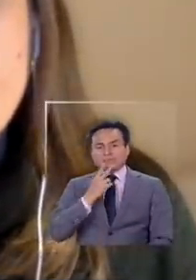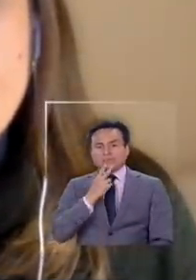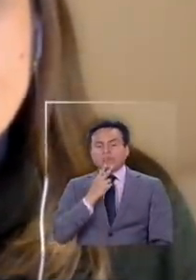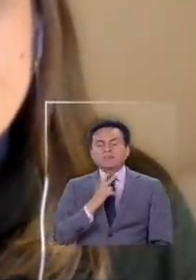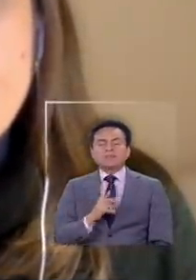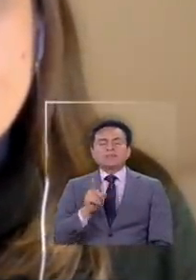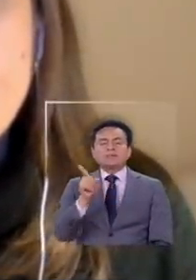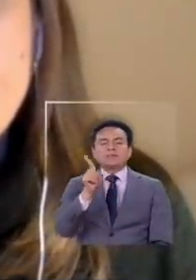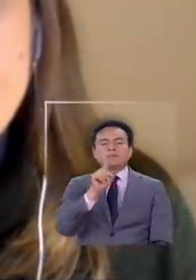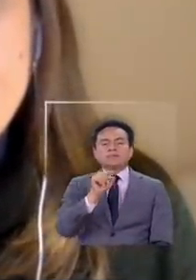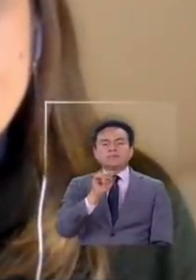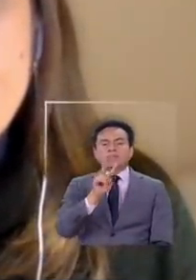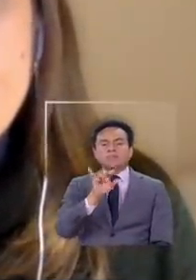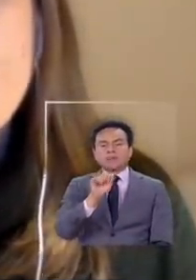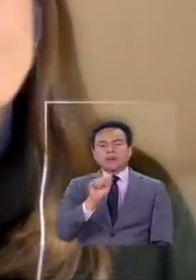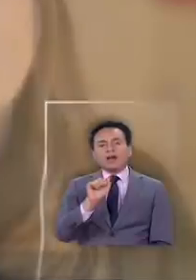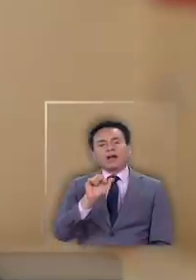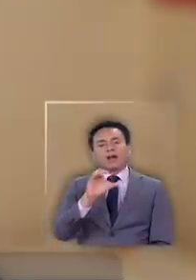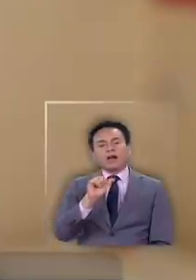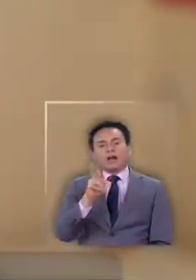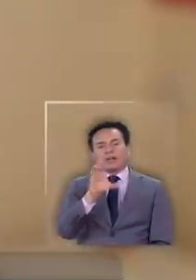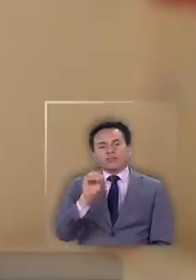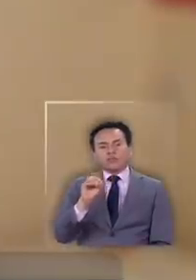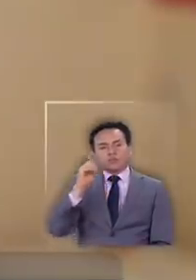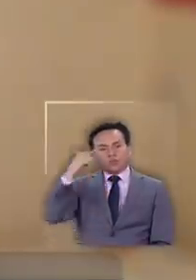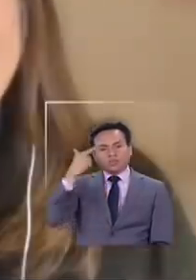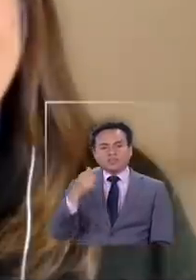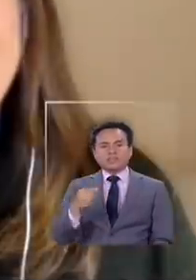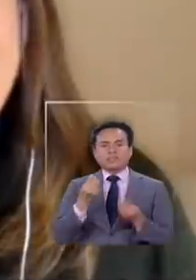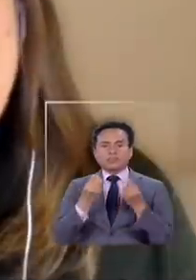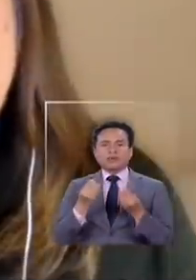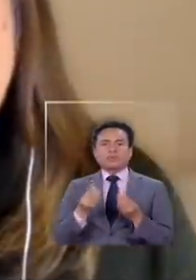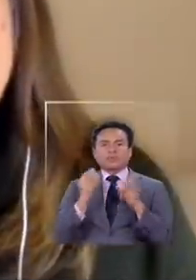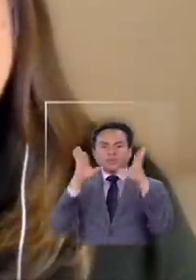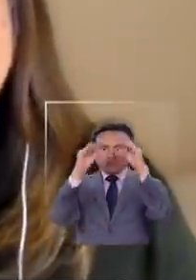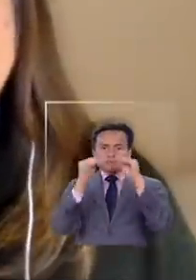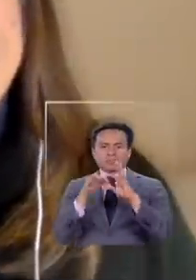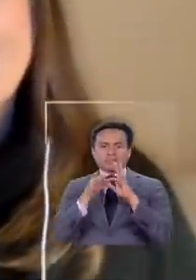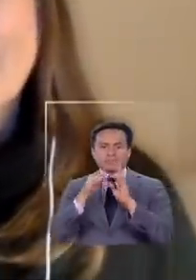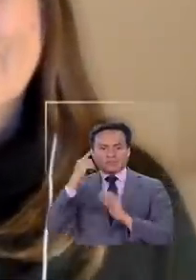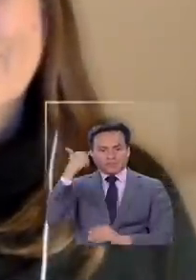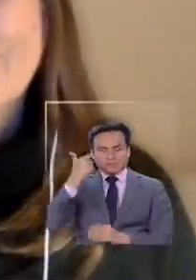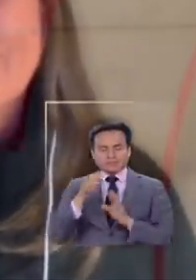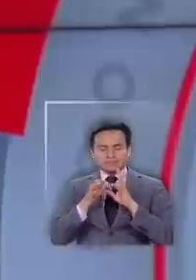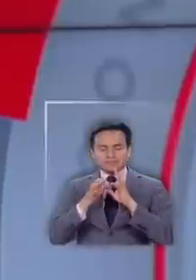Silvia Carrasco desde Londres, muchísimas gracias por esta información. Que estén muy bien. Buenas noches. Buenas noches.